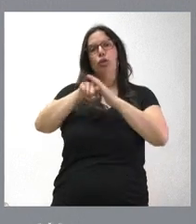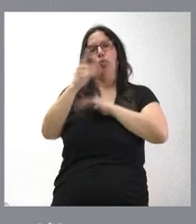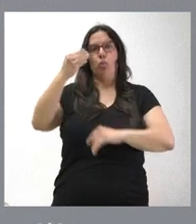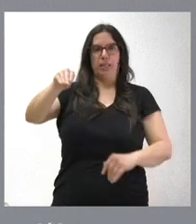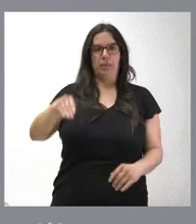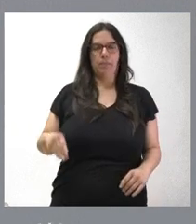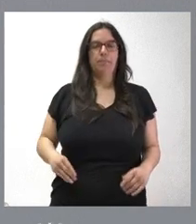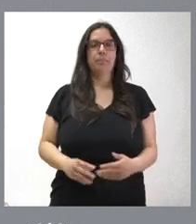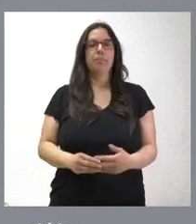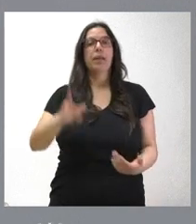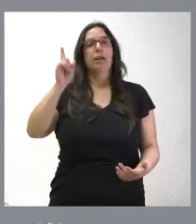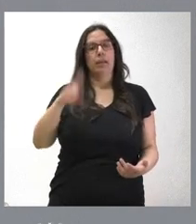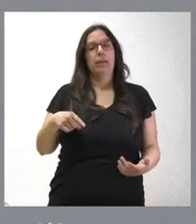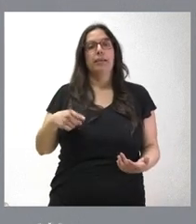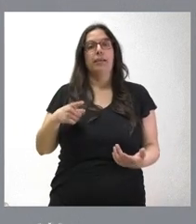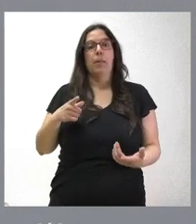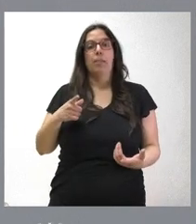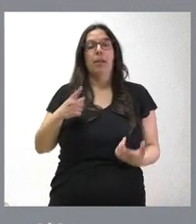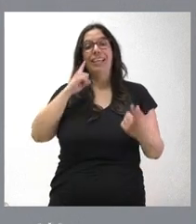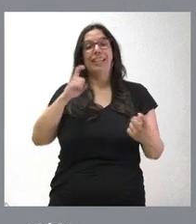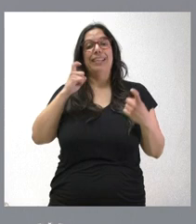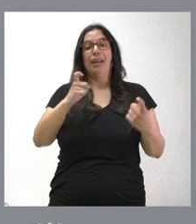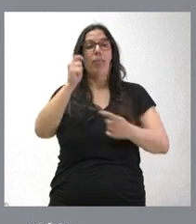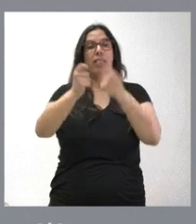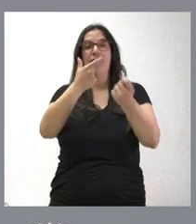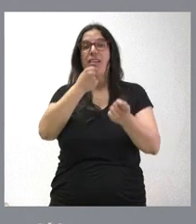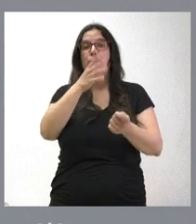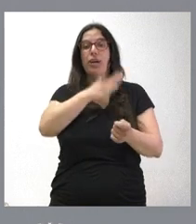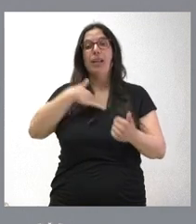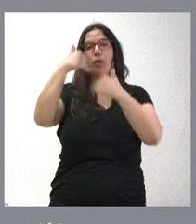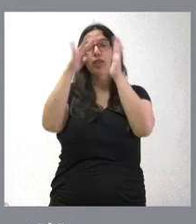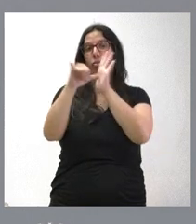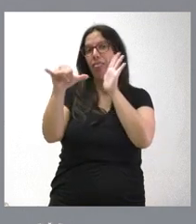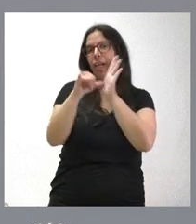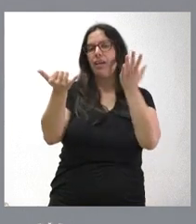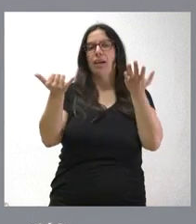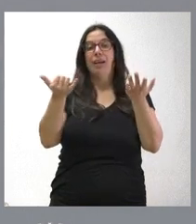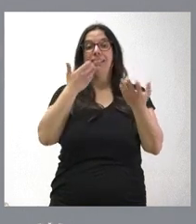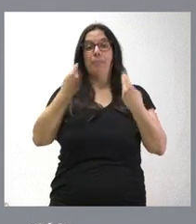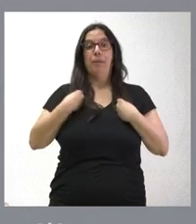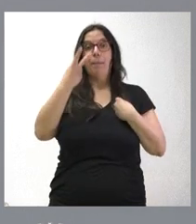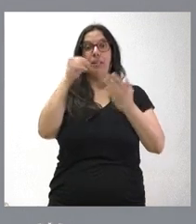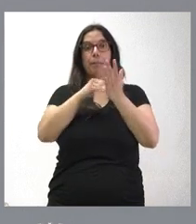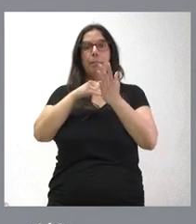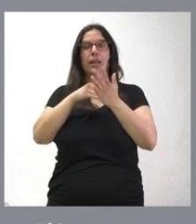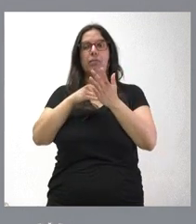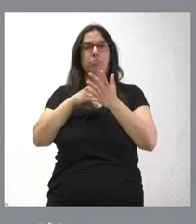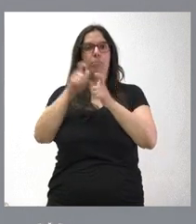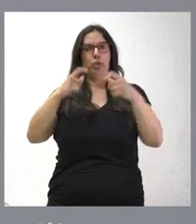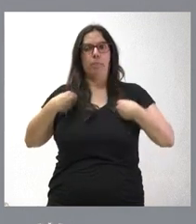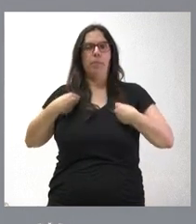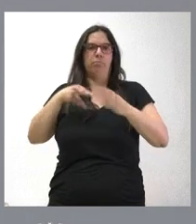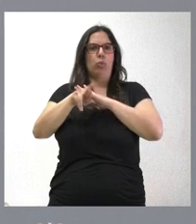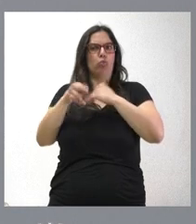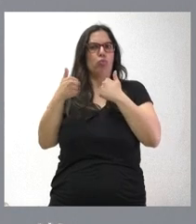finalidad y también facilitar esto que buscamos, que siempre es la proximidad, la cercanía. En el caso de los ayuntamientos de más de veinte mil habitantes, que tienen medios suficientes para